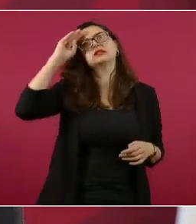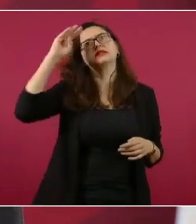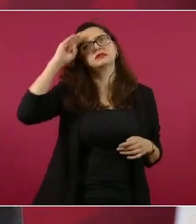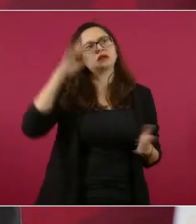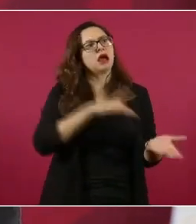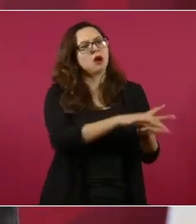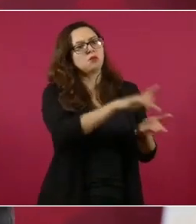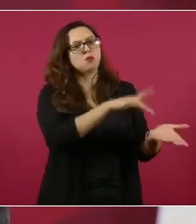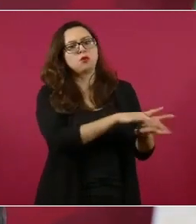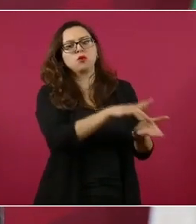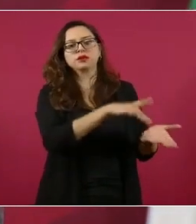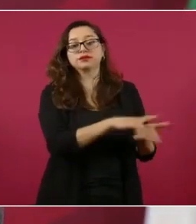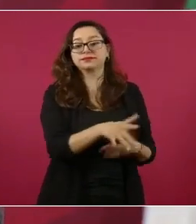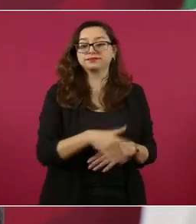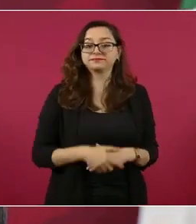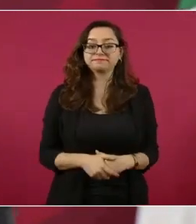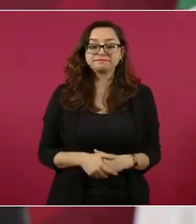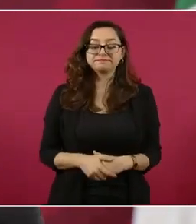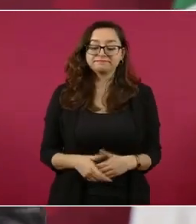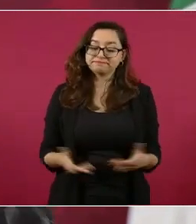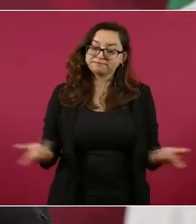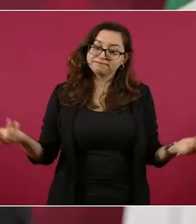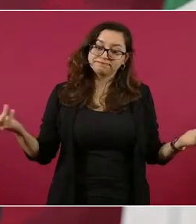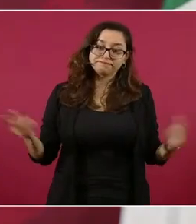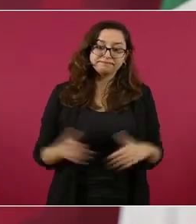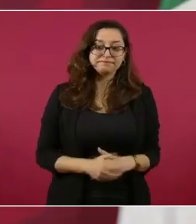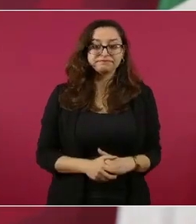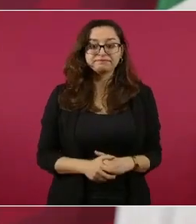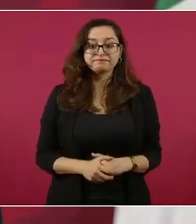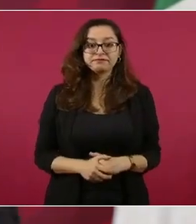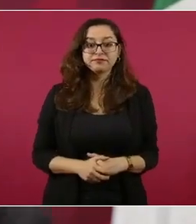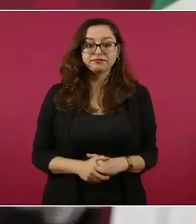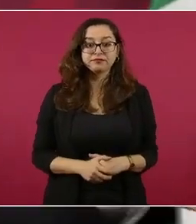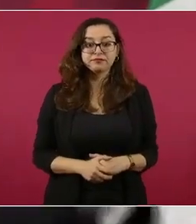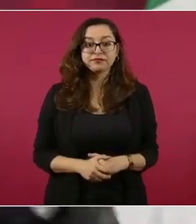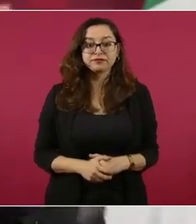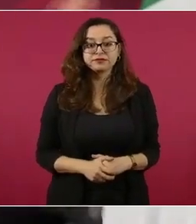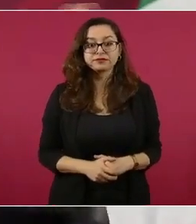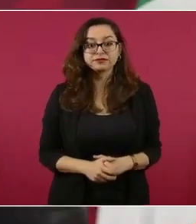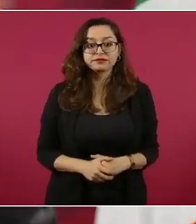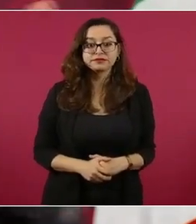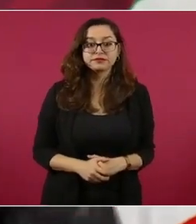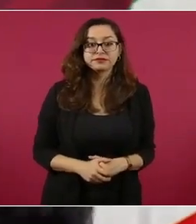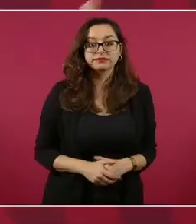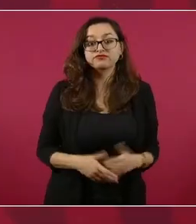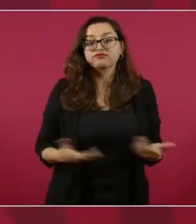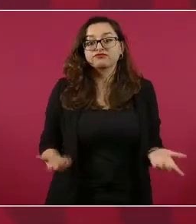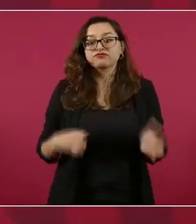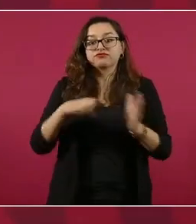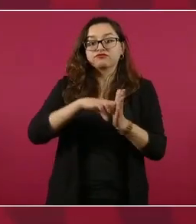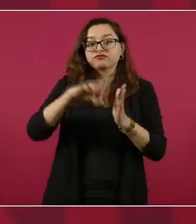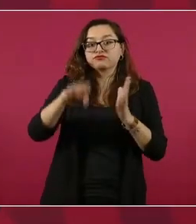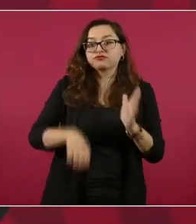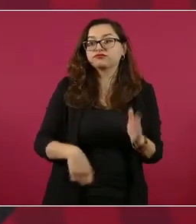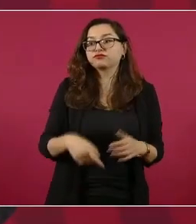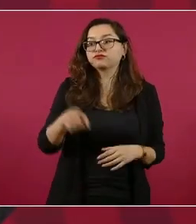como los que no quieren que vaya a Loroña a comprar a un supermercado,